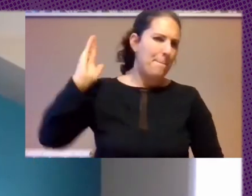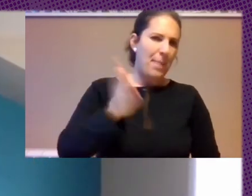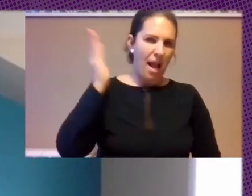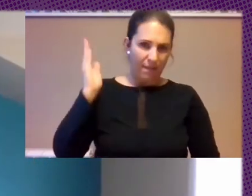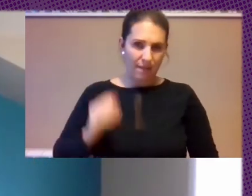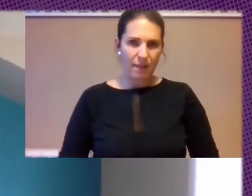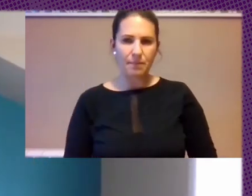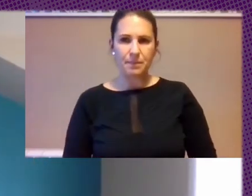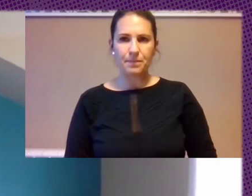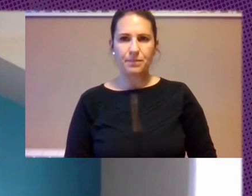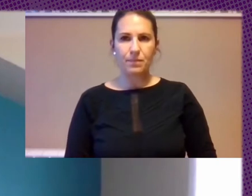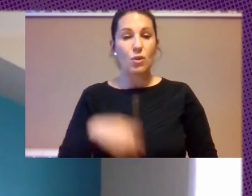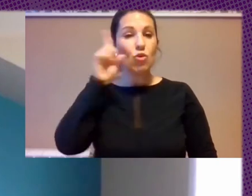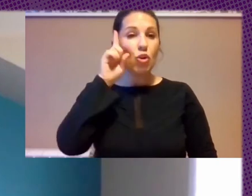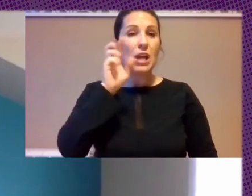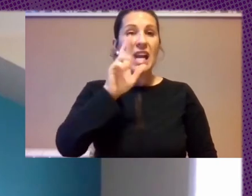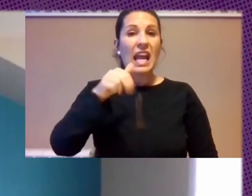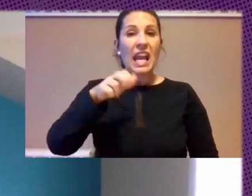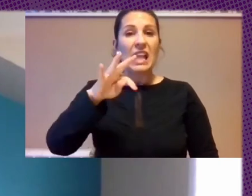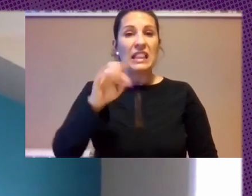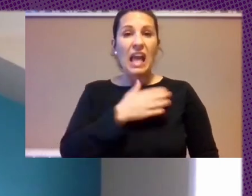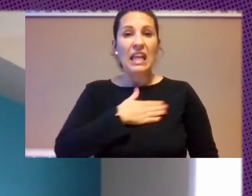Alto No Sé Si Renata Quiere Agregar Algo